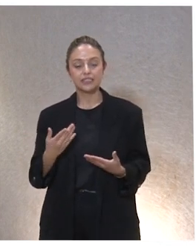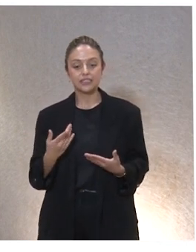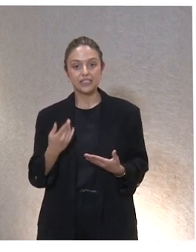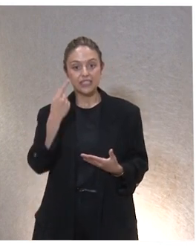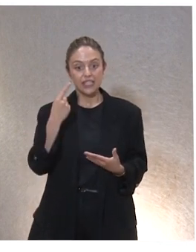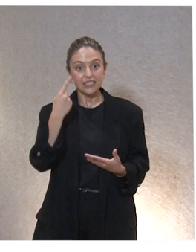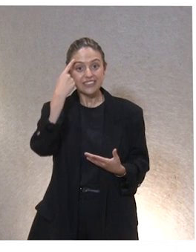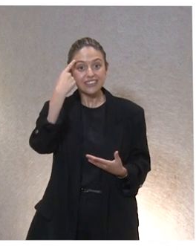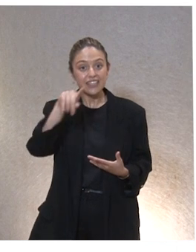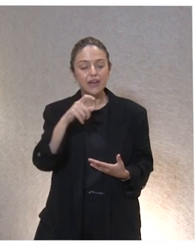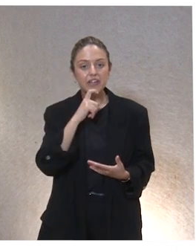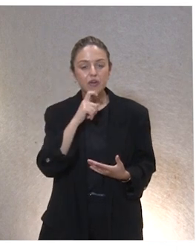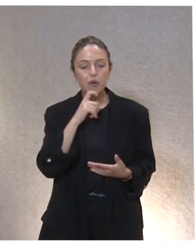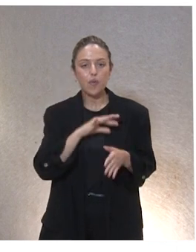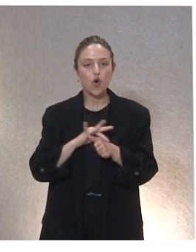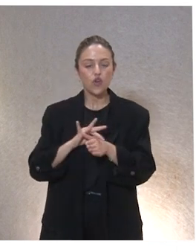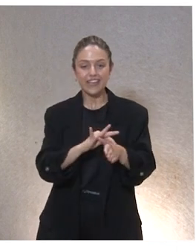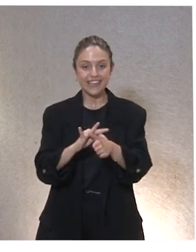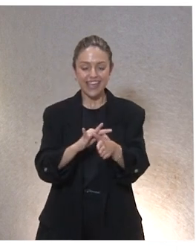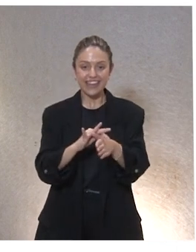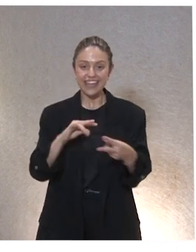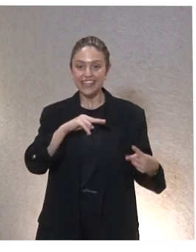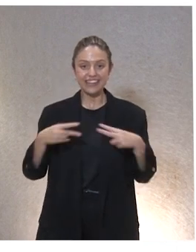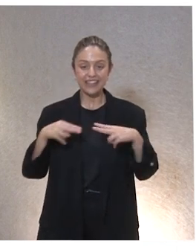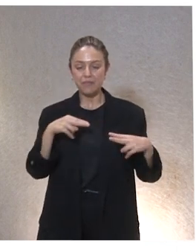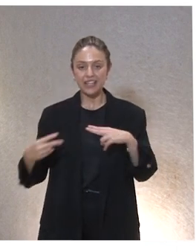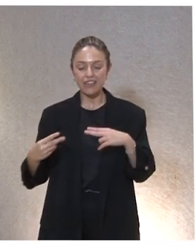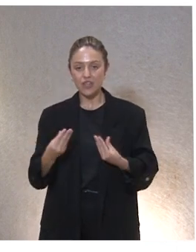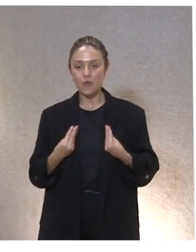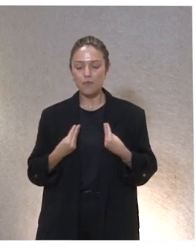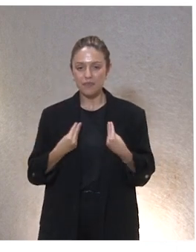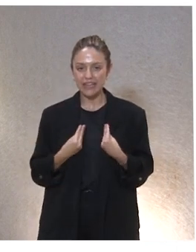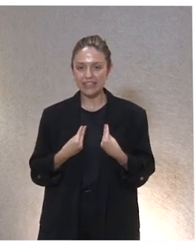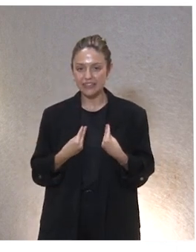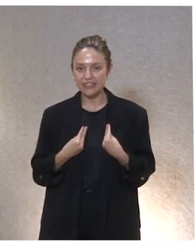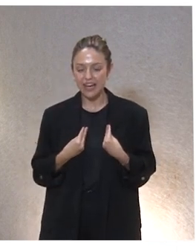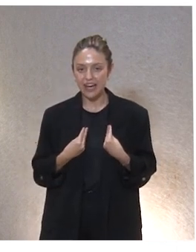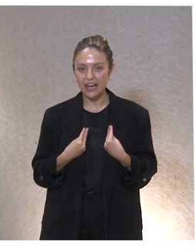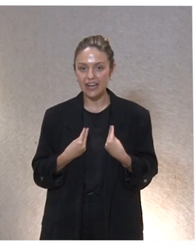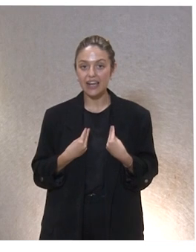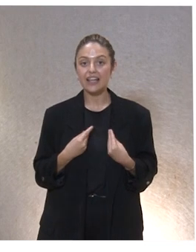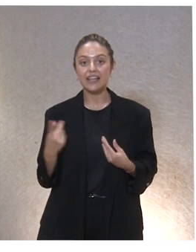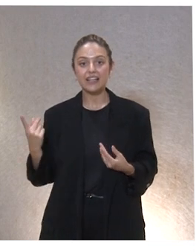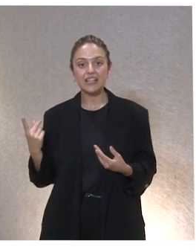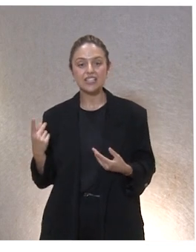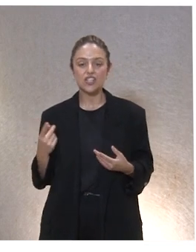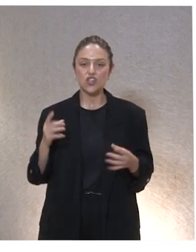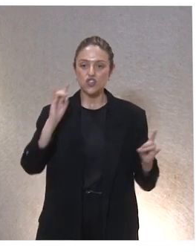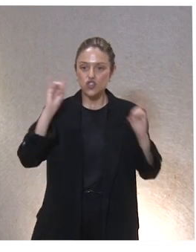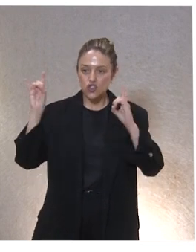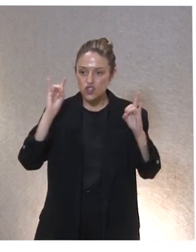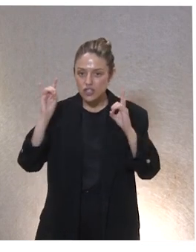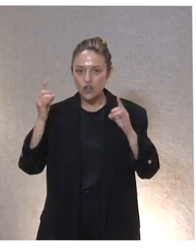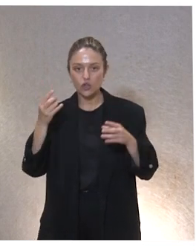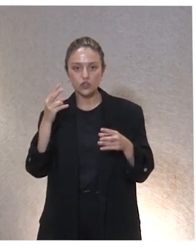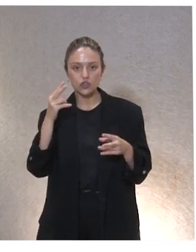eso? la guía la guía de interpretación vital pone el foco a todo lo que decía también Gloria sonidos gestos